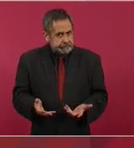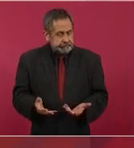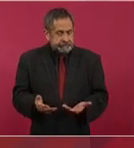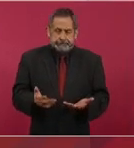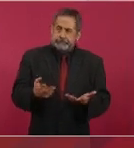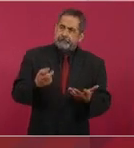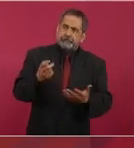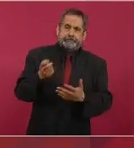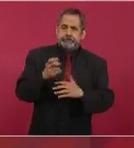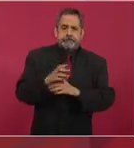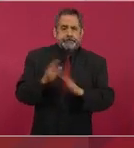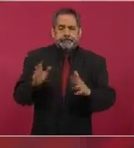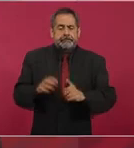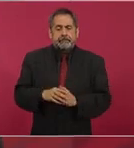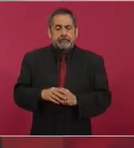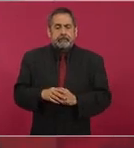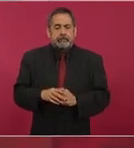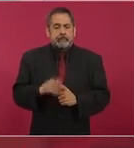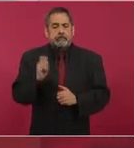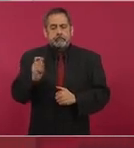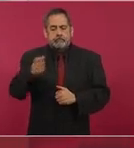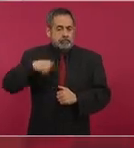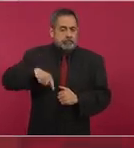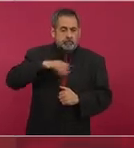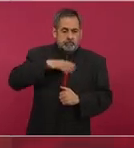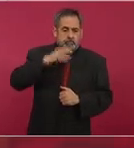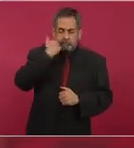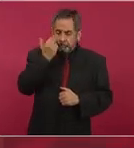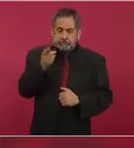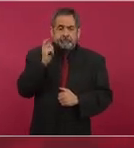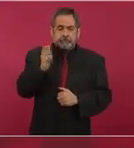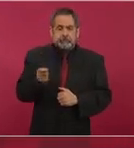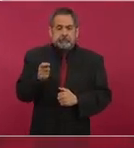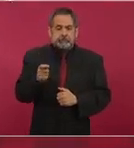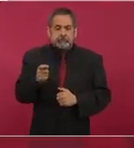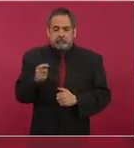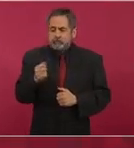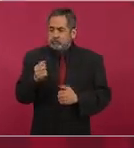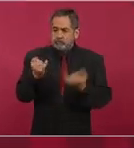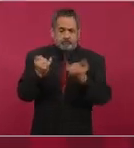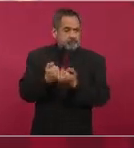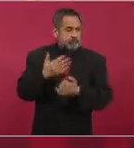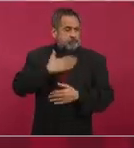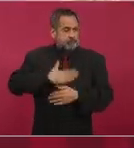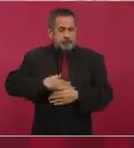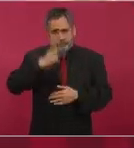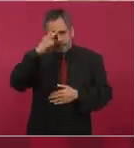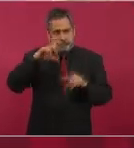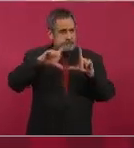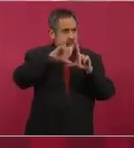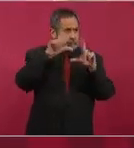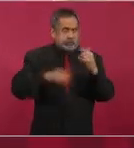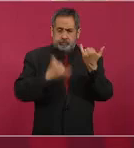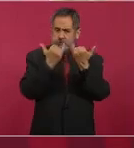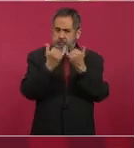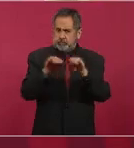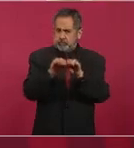Entonces, nosotros queremos un México de igualdad,